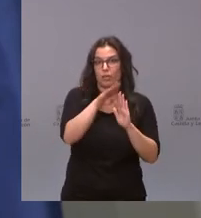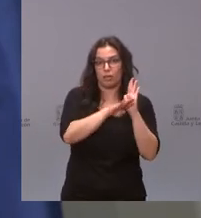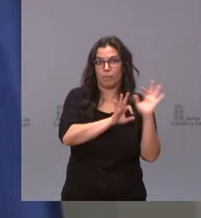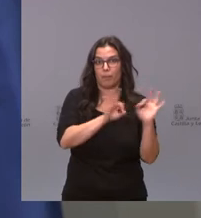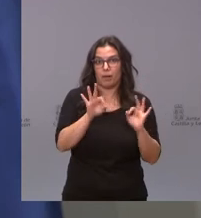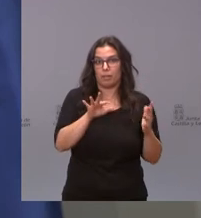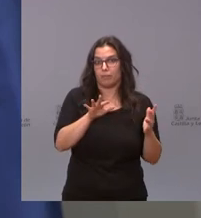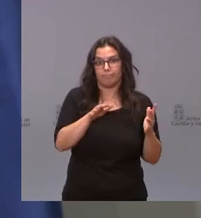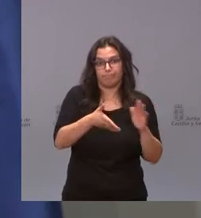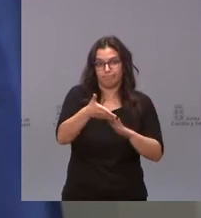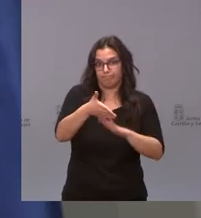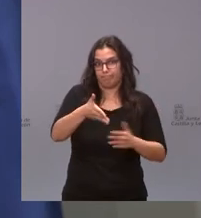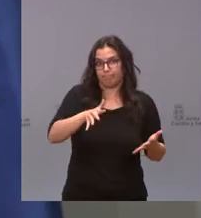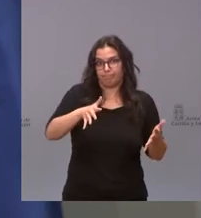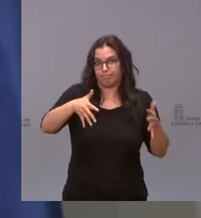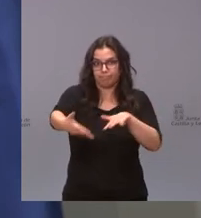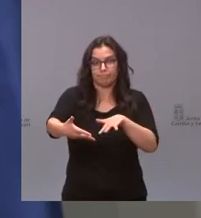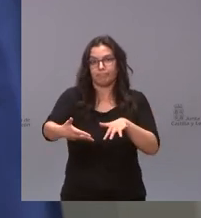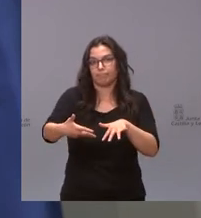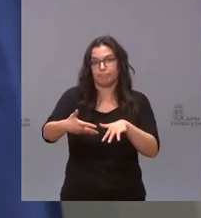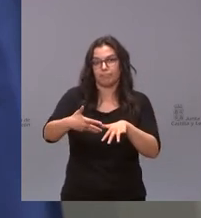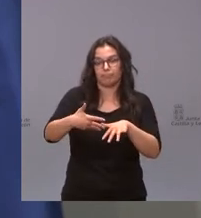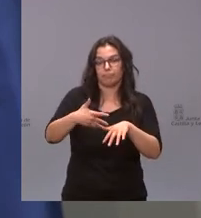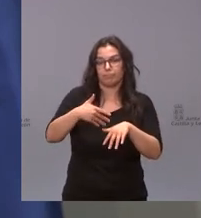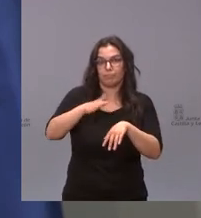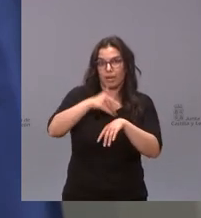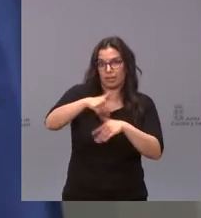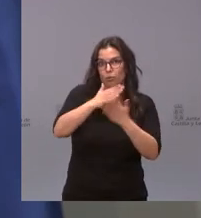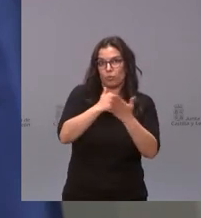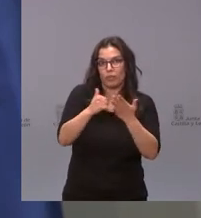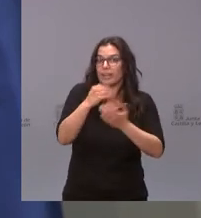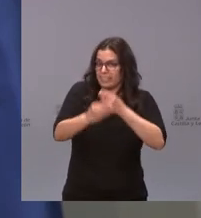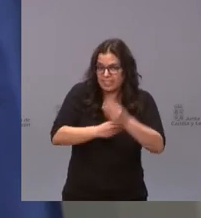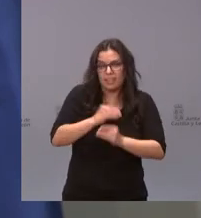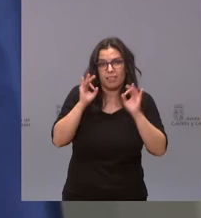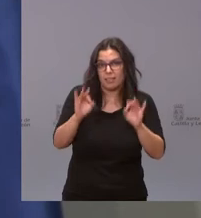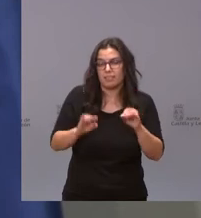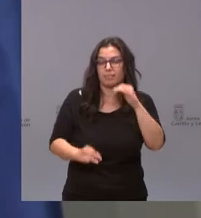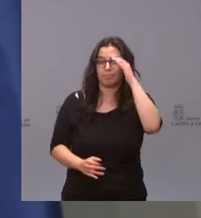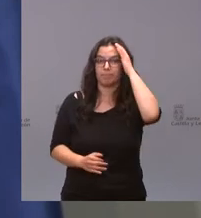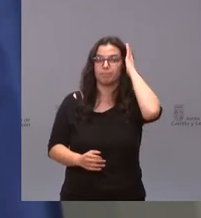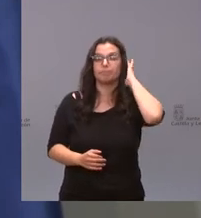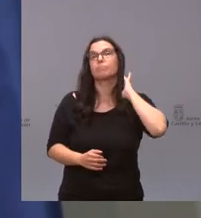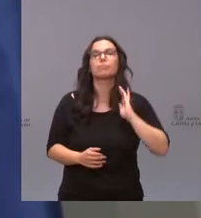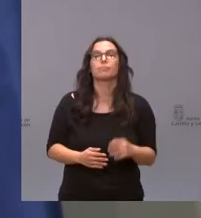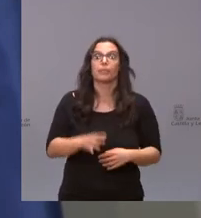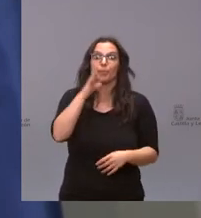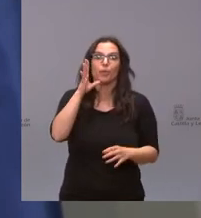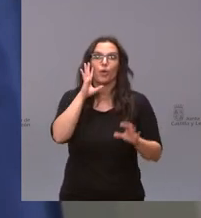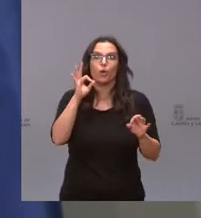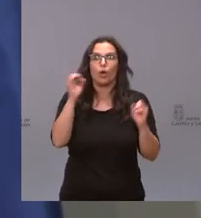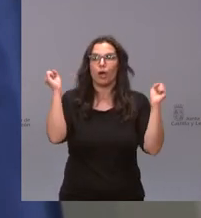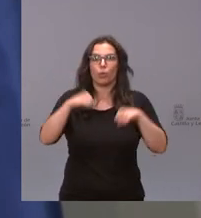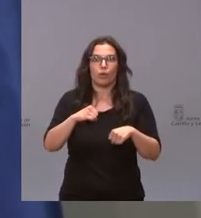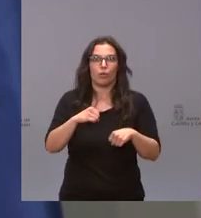de empleo necesarias para nuestra comunidad las políticas de empleo se van a llevar a cabo entre otras cosas porque el acuerdo es prácticamente del 90